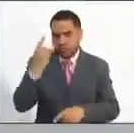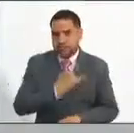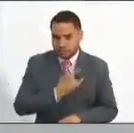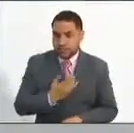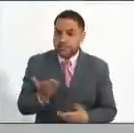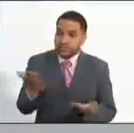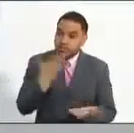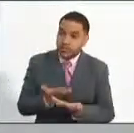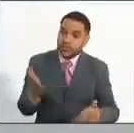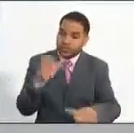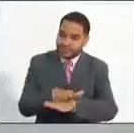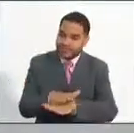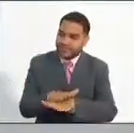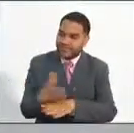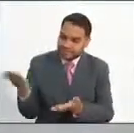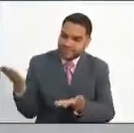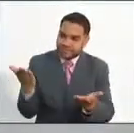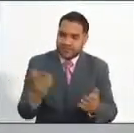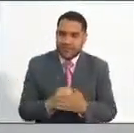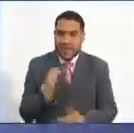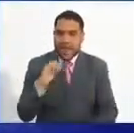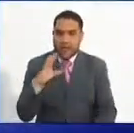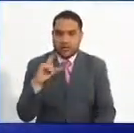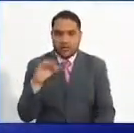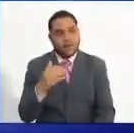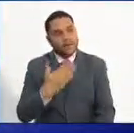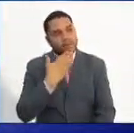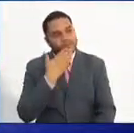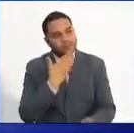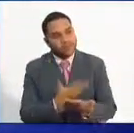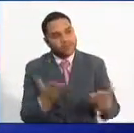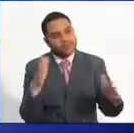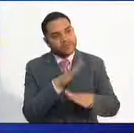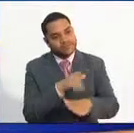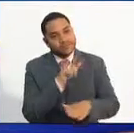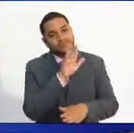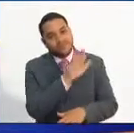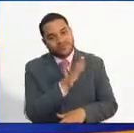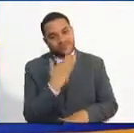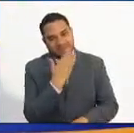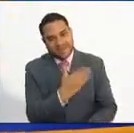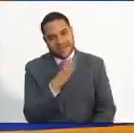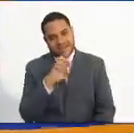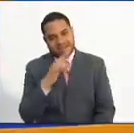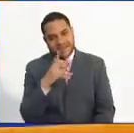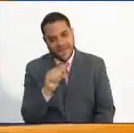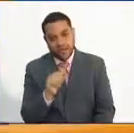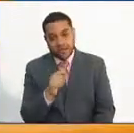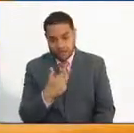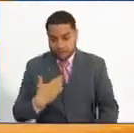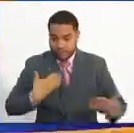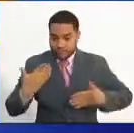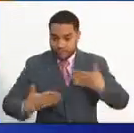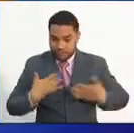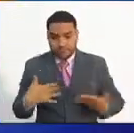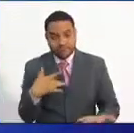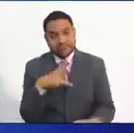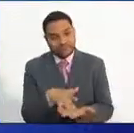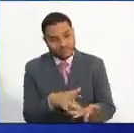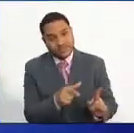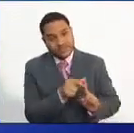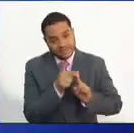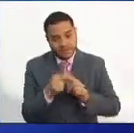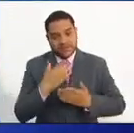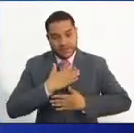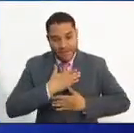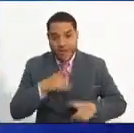buenas tardes y gracias por estar con nosotros. Muchas gracias a usted, Erika. Un cordial saludo muy complacido de estar aquí en el programa. Un saludo especial